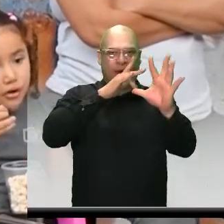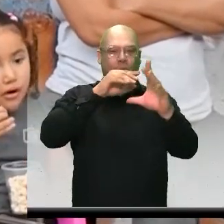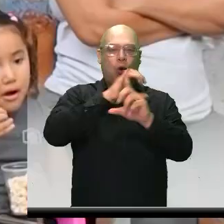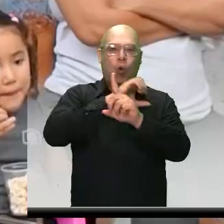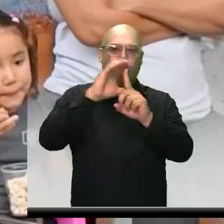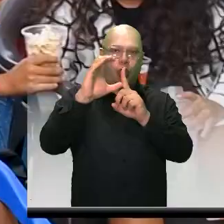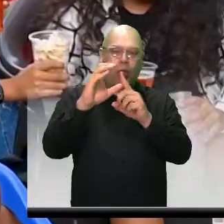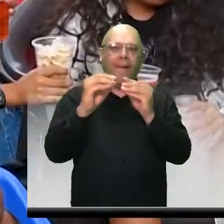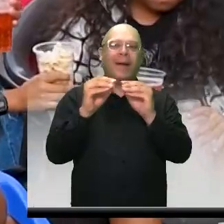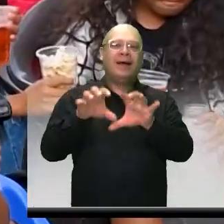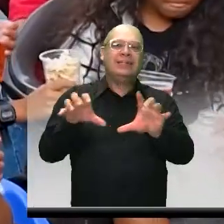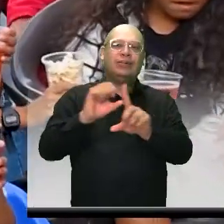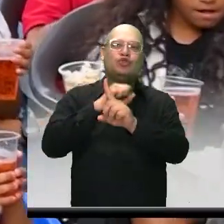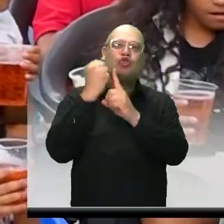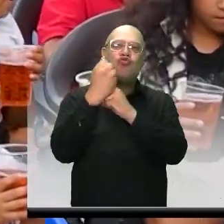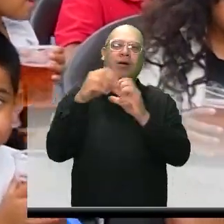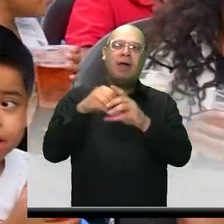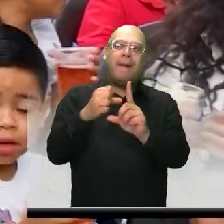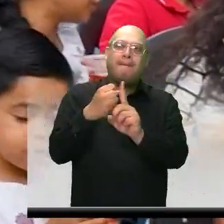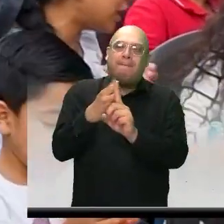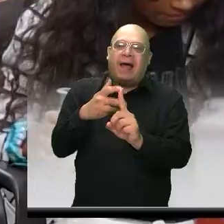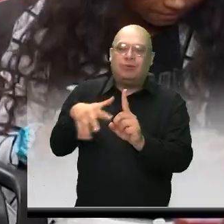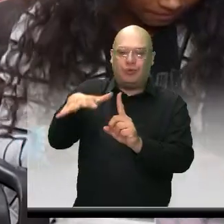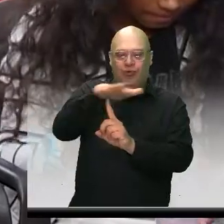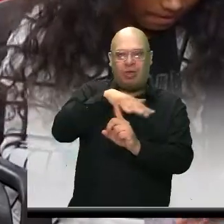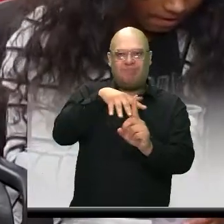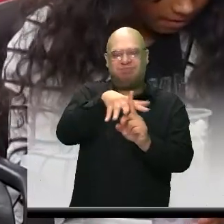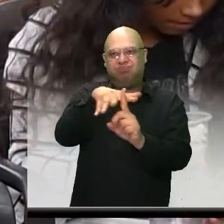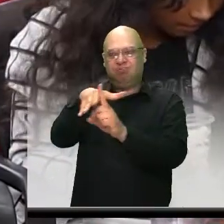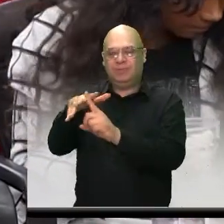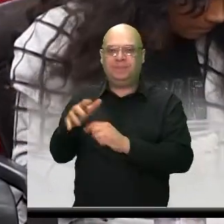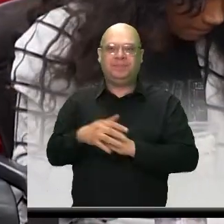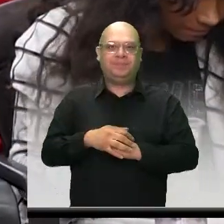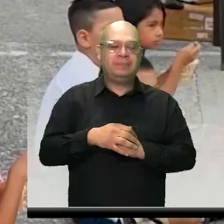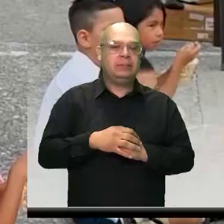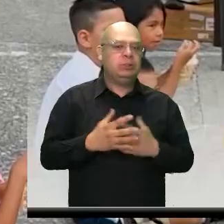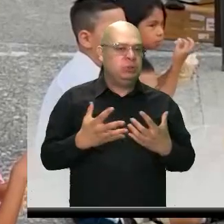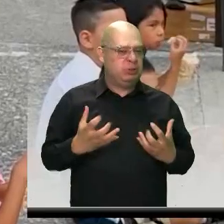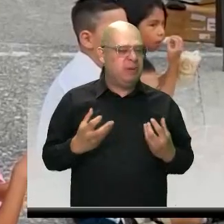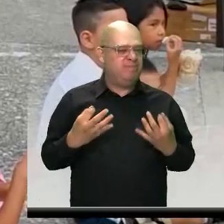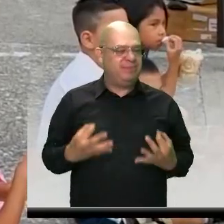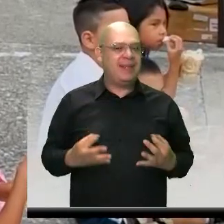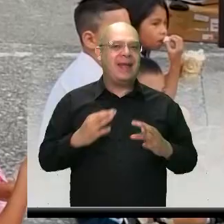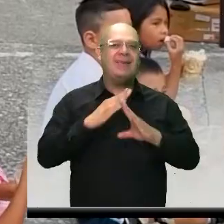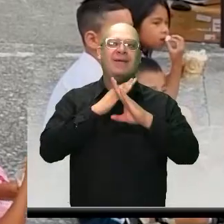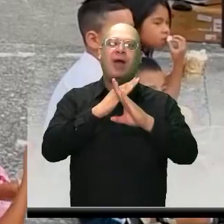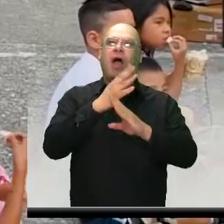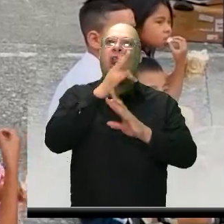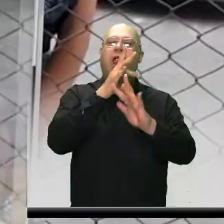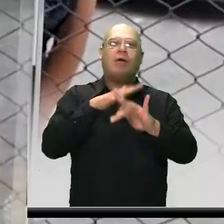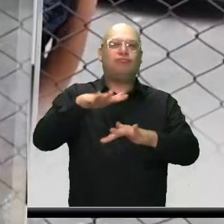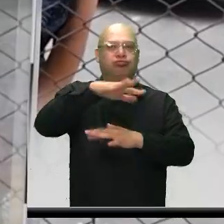sociales que impactan todas las comunidades. Seguimos apostando por una Itagüí mejor para todos.